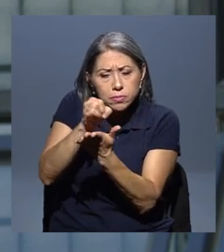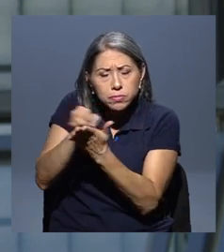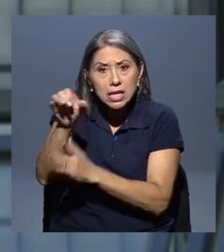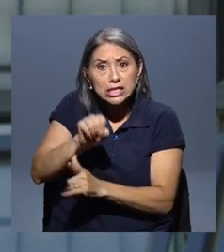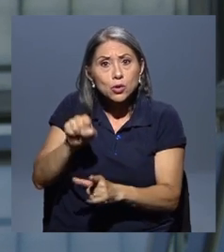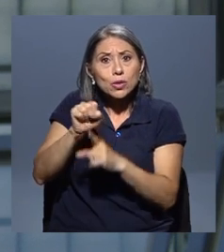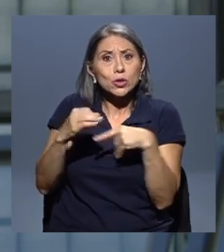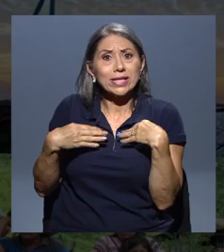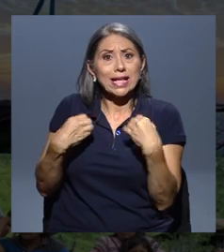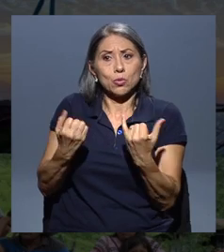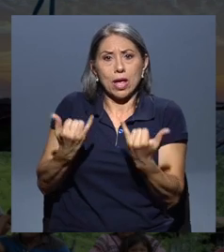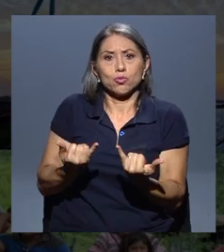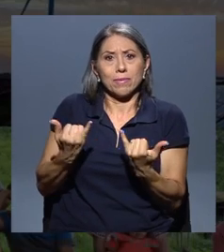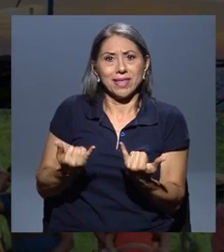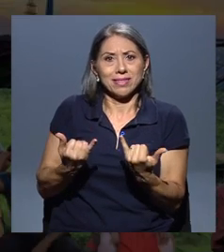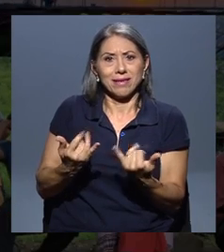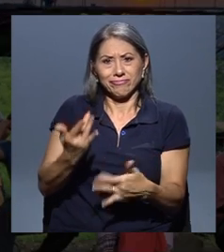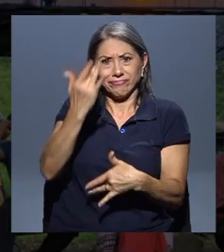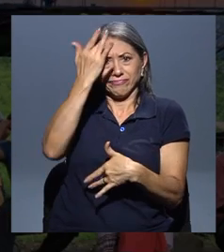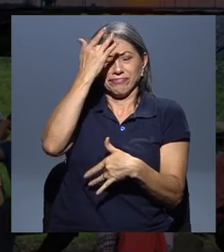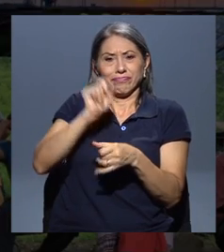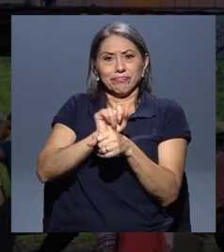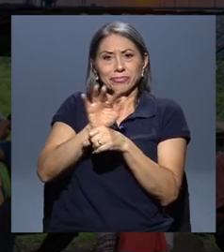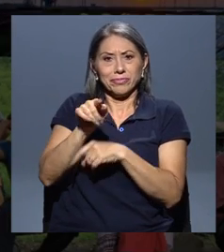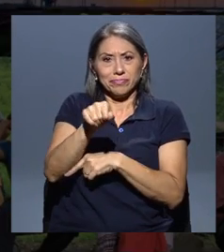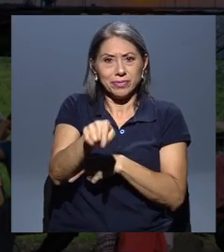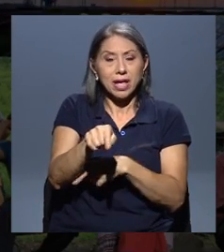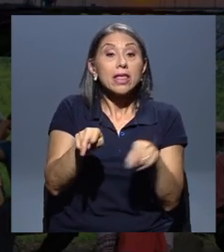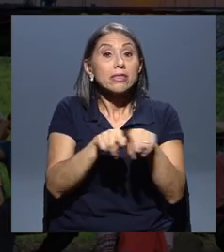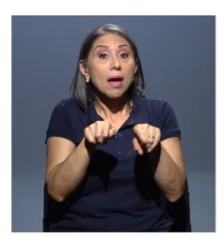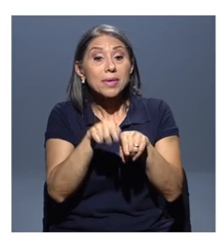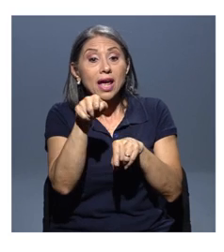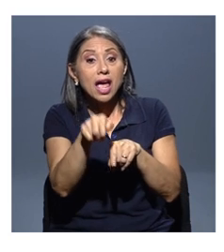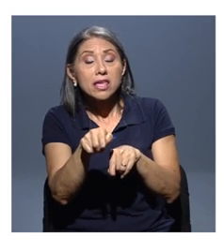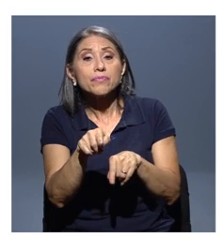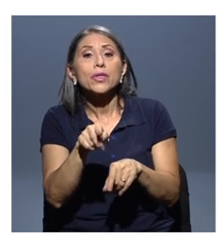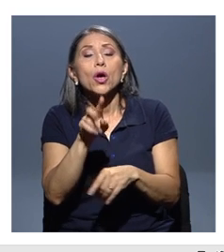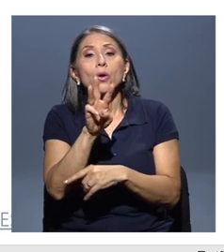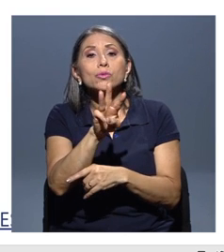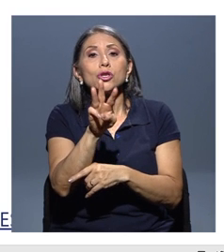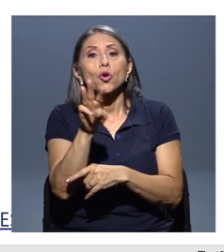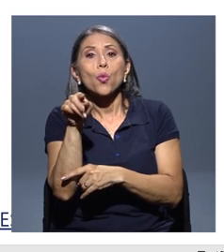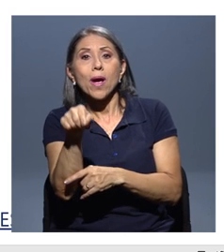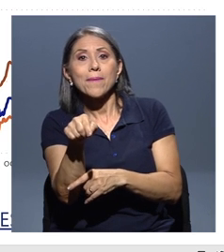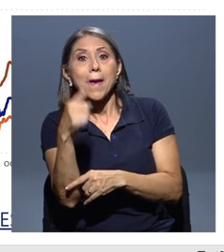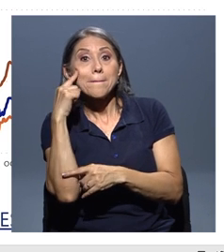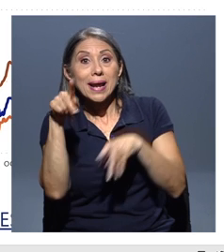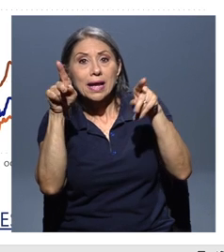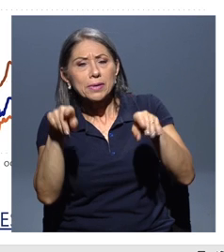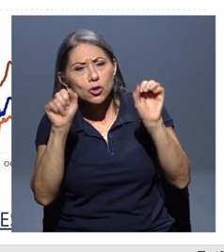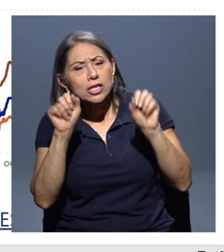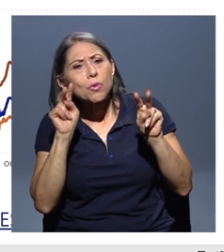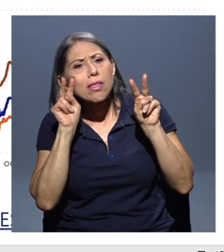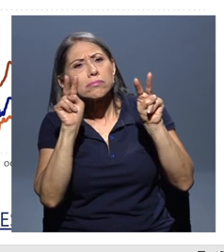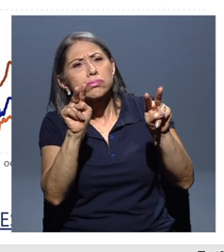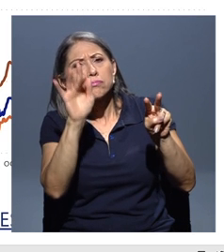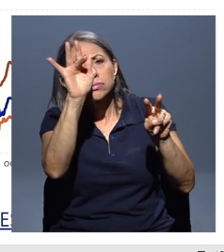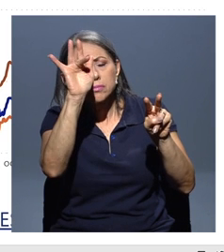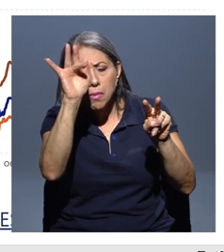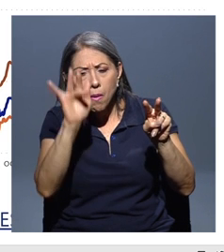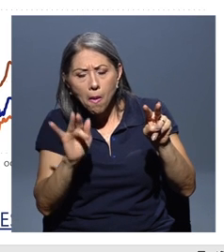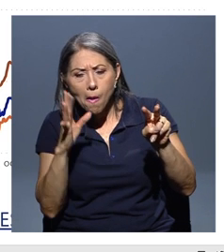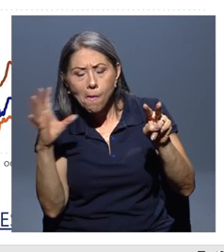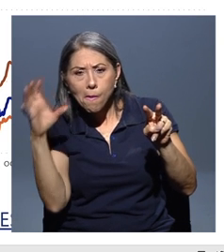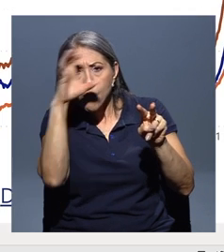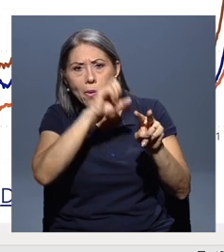que se vive actualmente. Por su parte, esta unidad creó un sitio web destinado a la ciudadanía, con información interactiva y confiable sobre el contexto